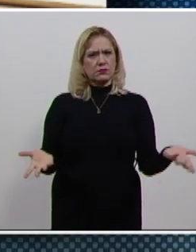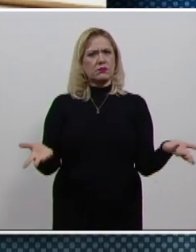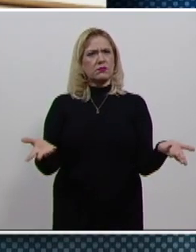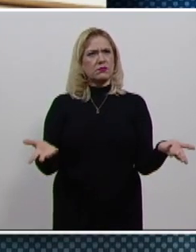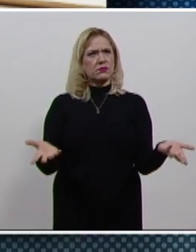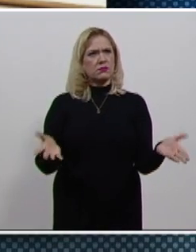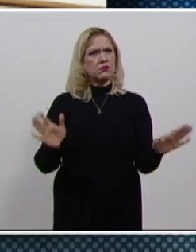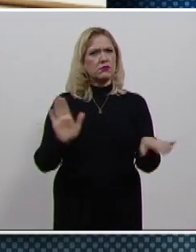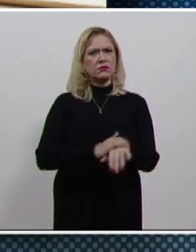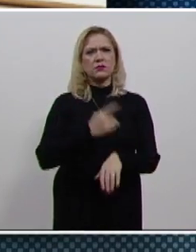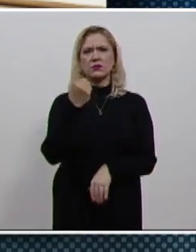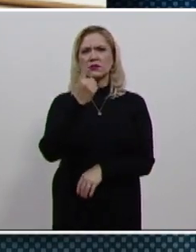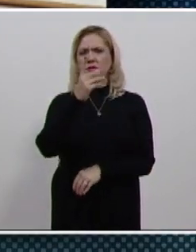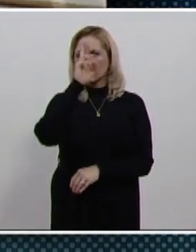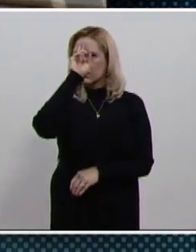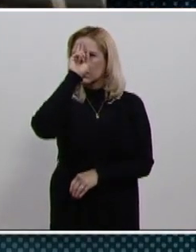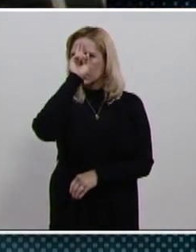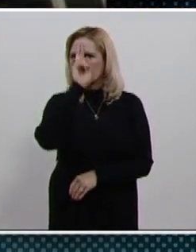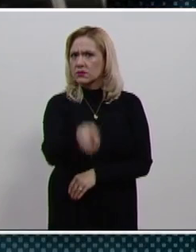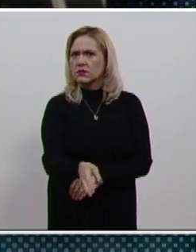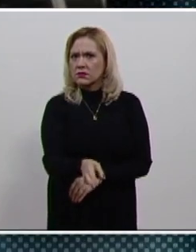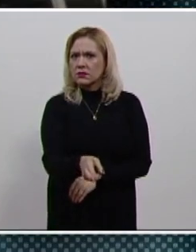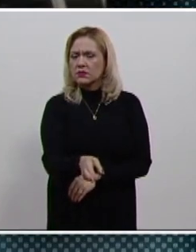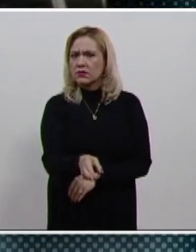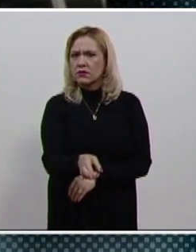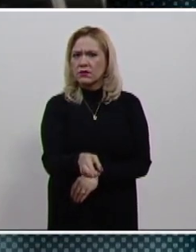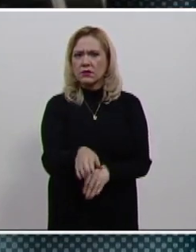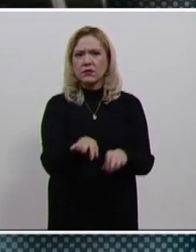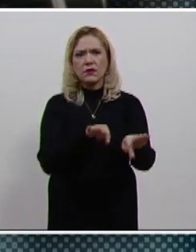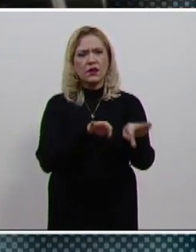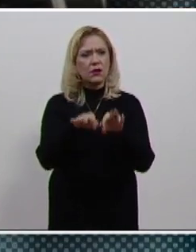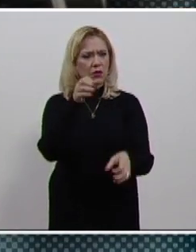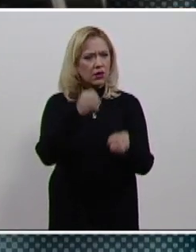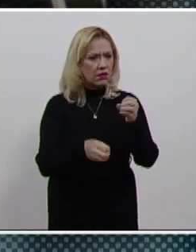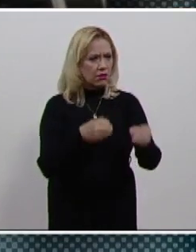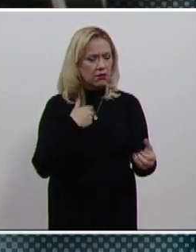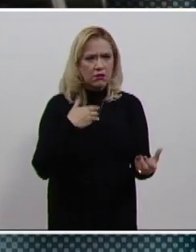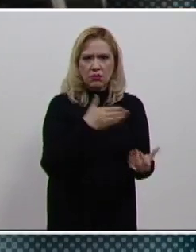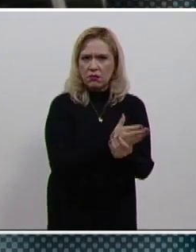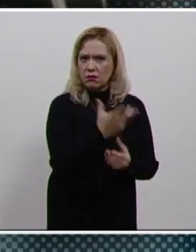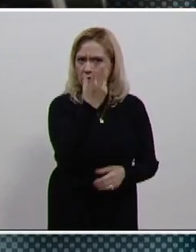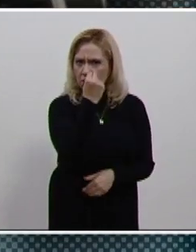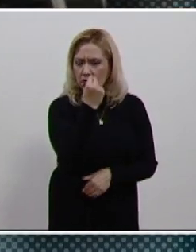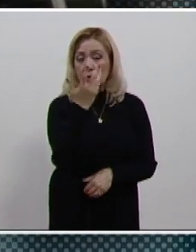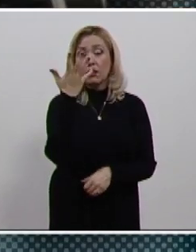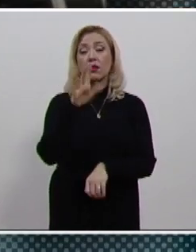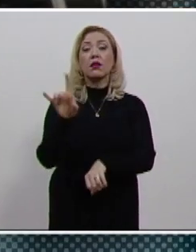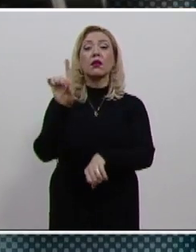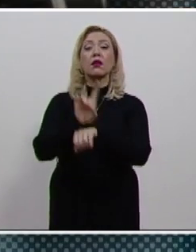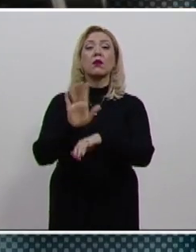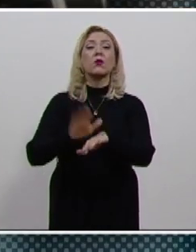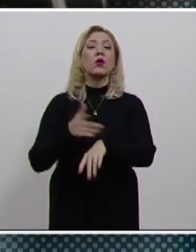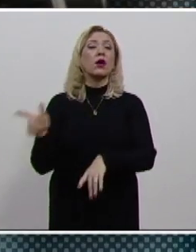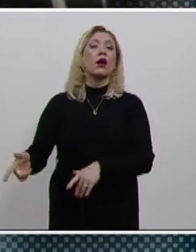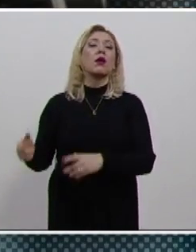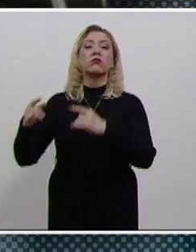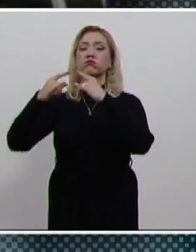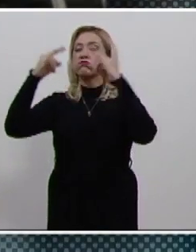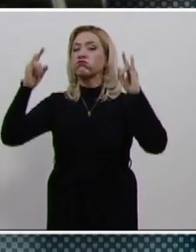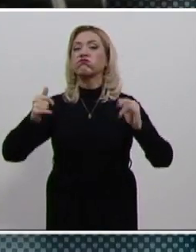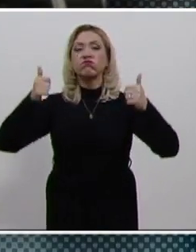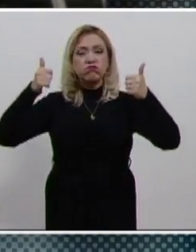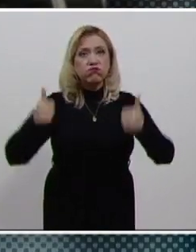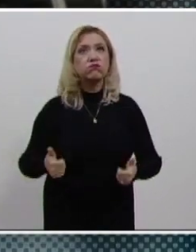restricción que les impide acercarse a los empleados jurisdiccionales, pues durante 10 días mantuvieron un plantón en los juzgados